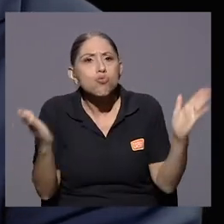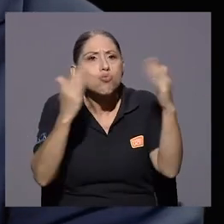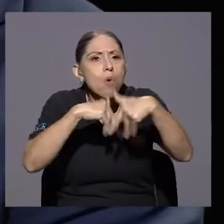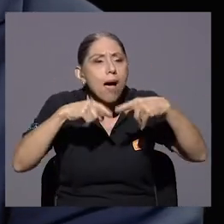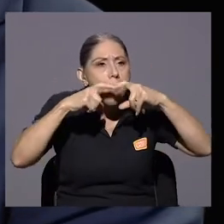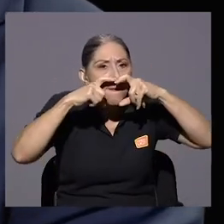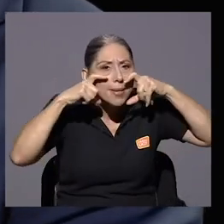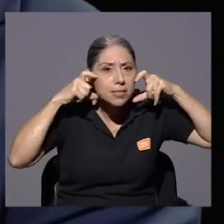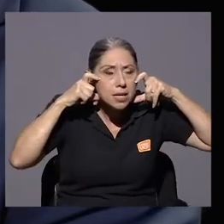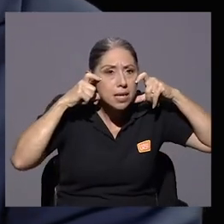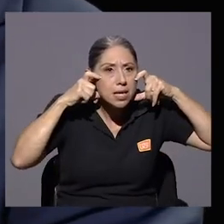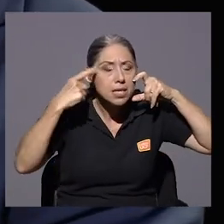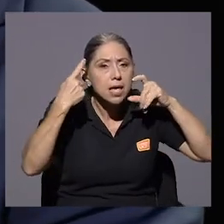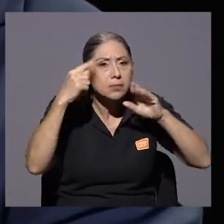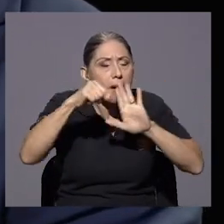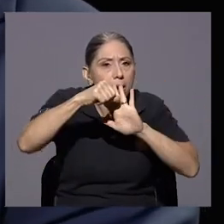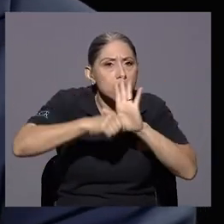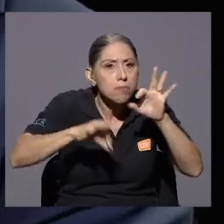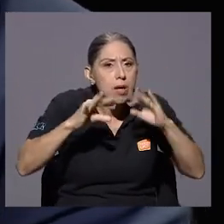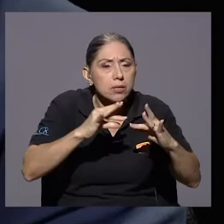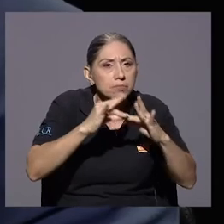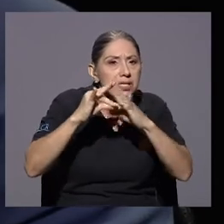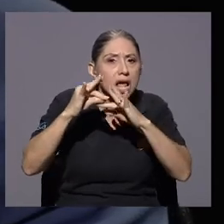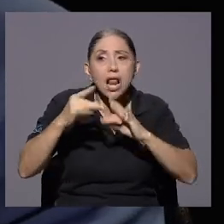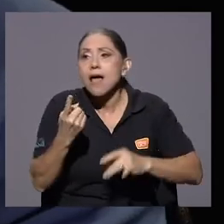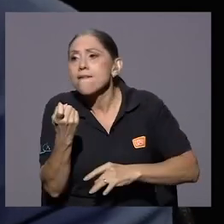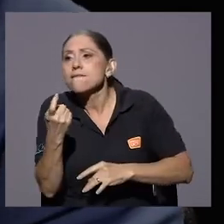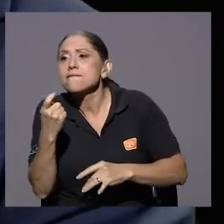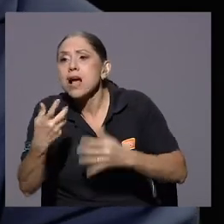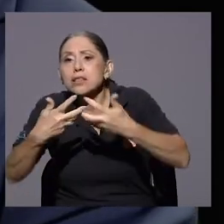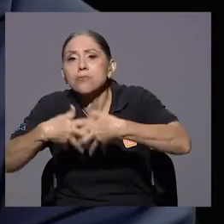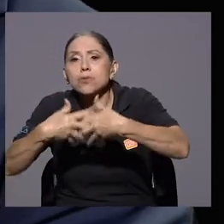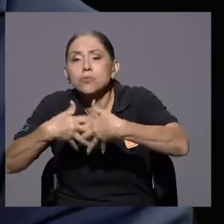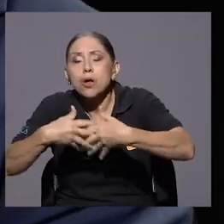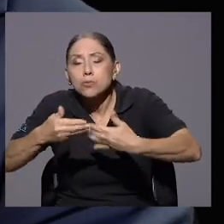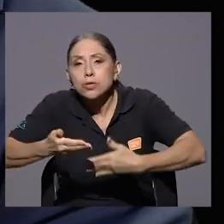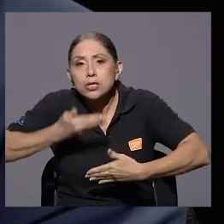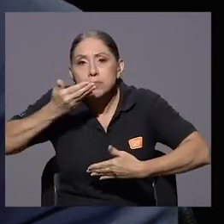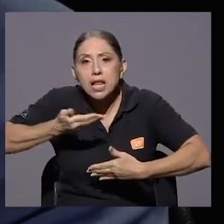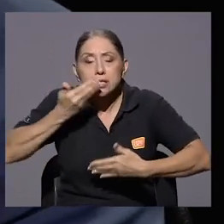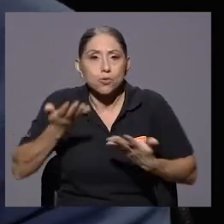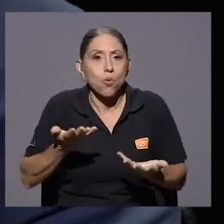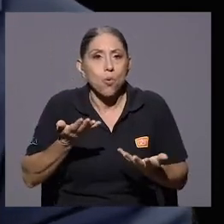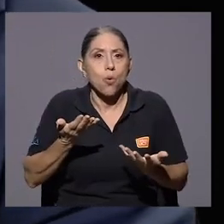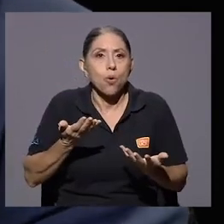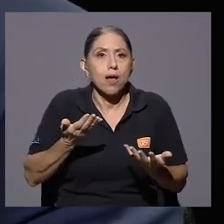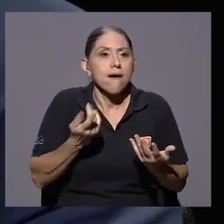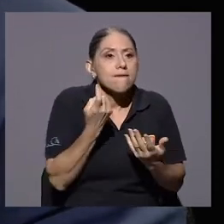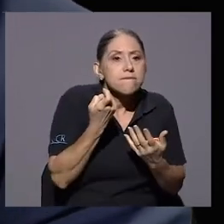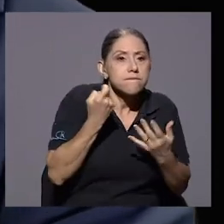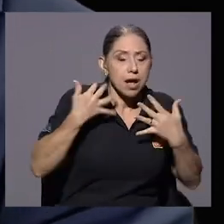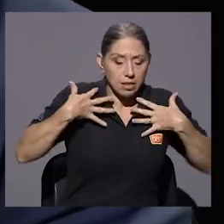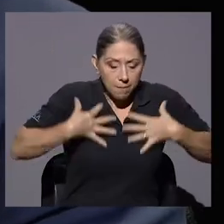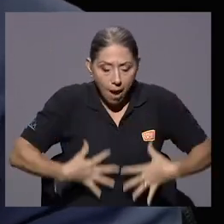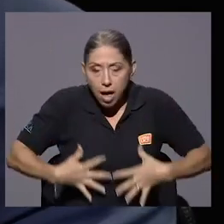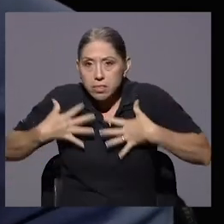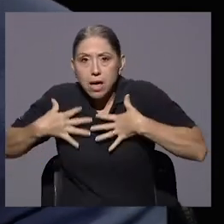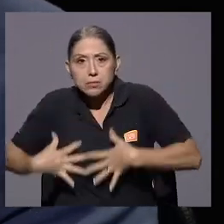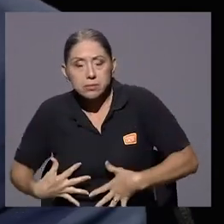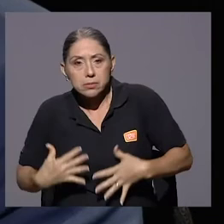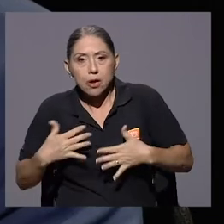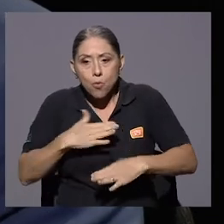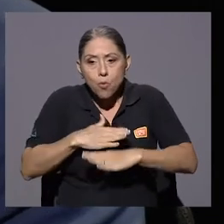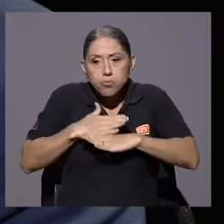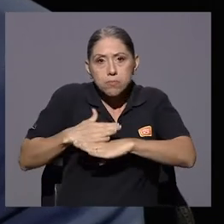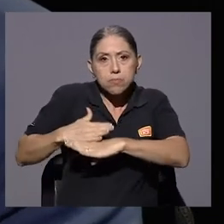quirúrgicas, nos faltan los respiradores N95, faltan batas. Entonces, ahí empezamos